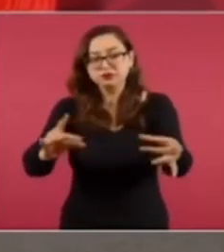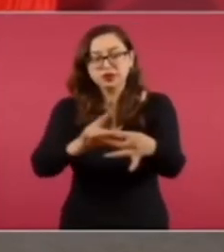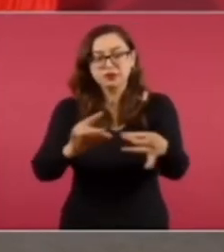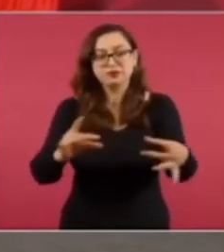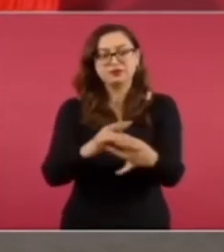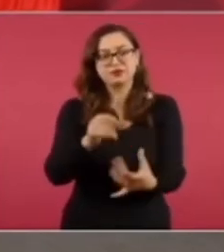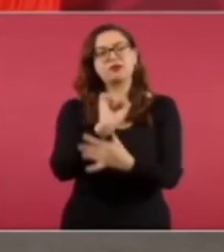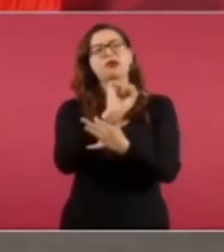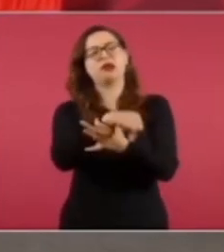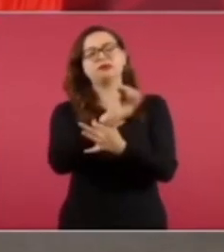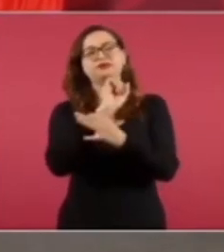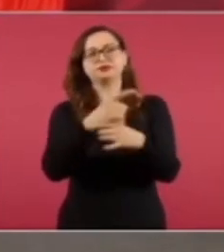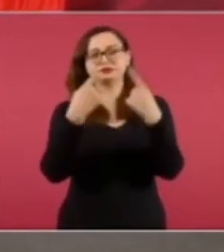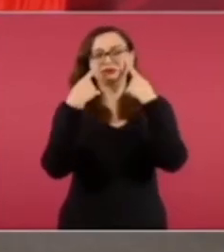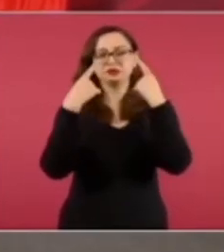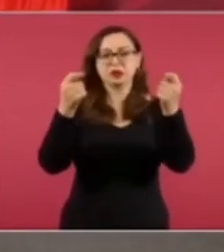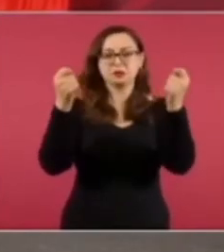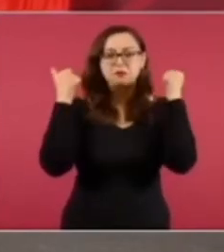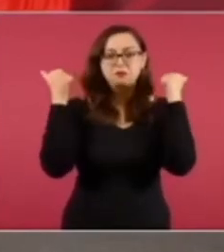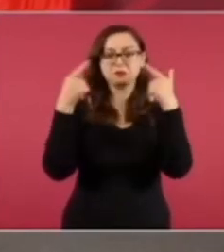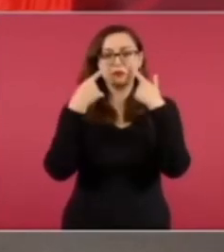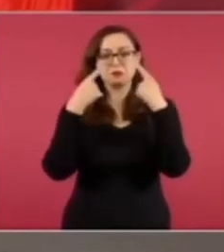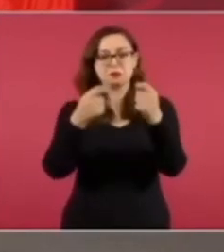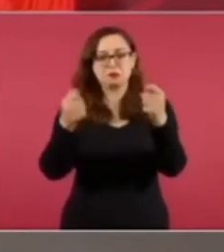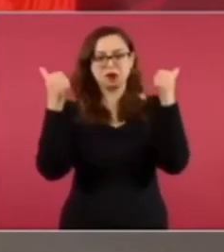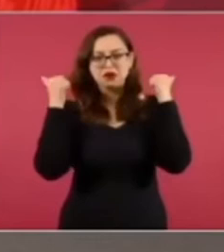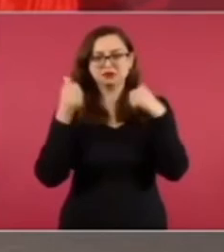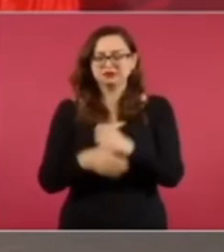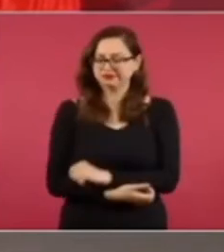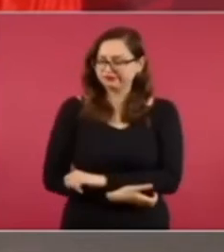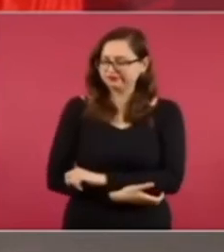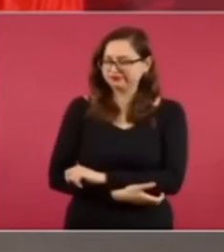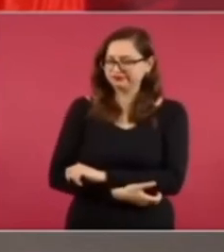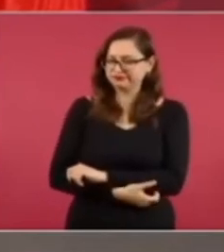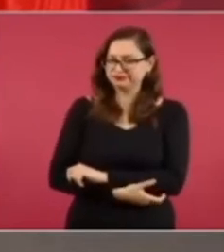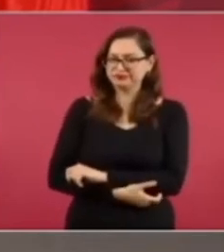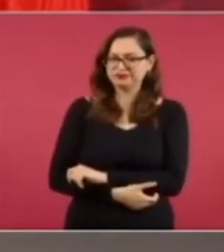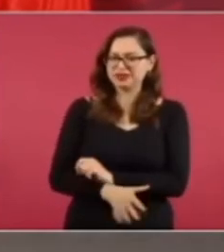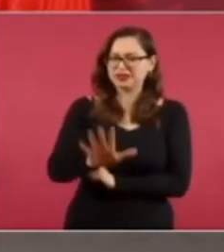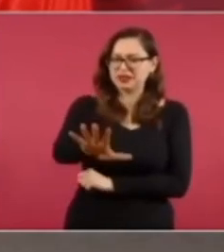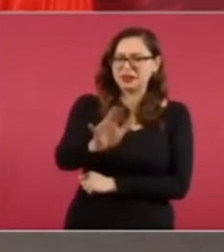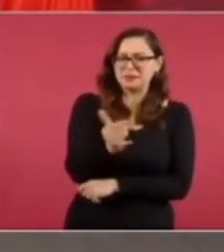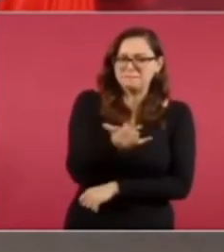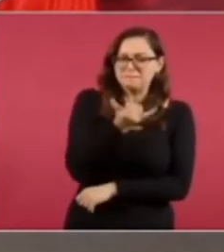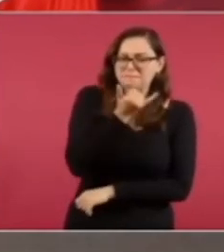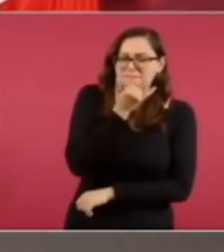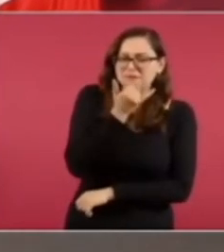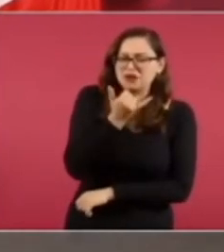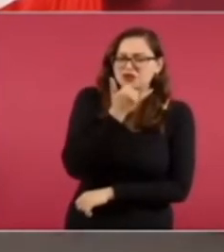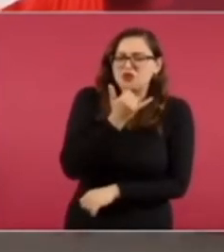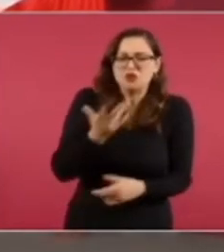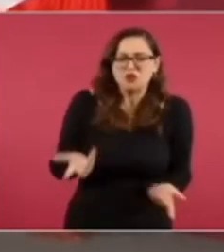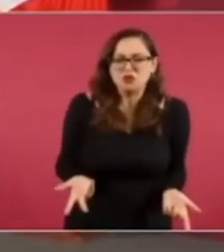Pero no se acuerdan que el secretario de Seguridad Pública, el hombre fuerte